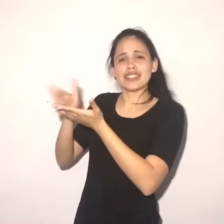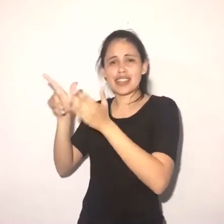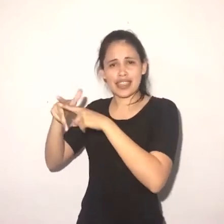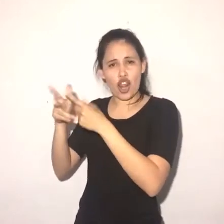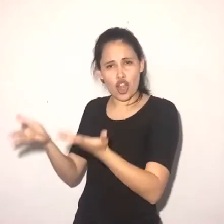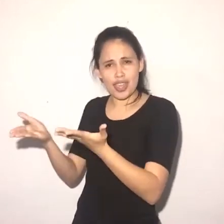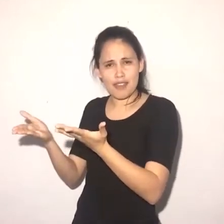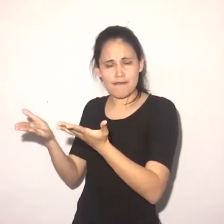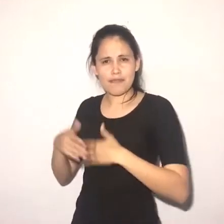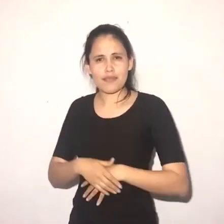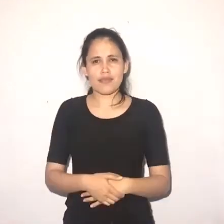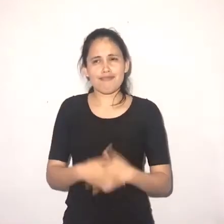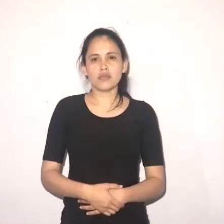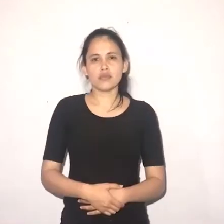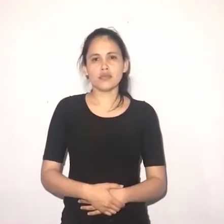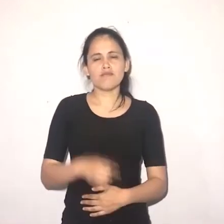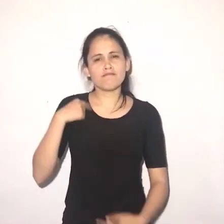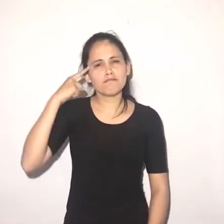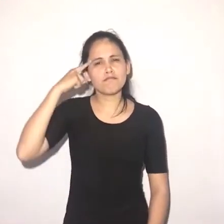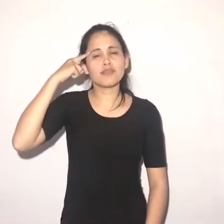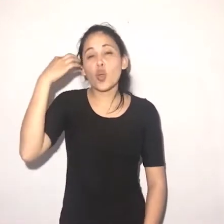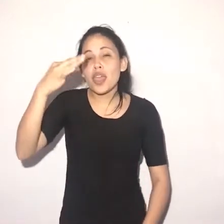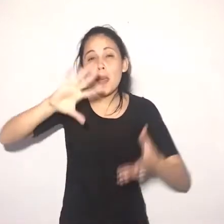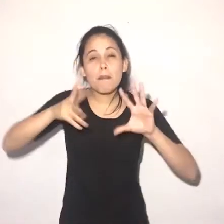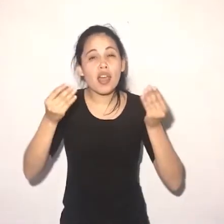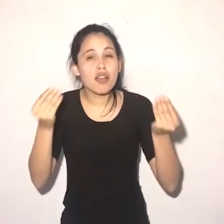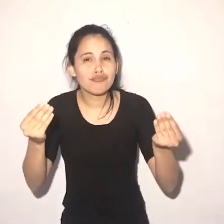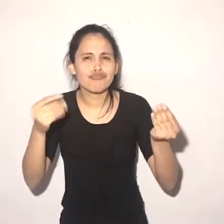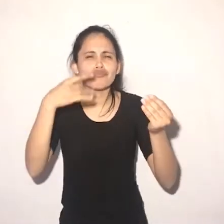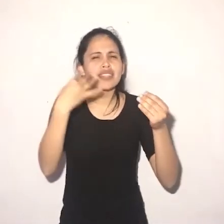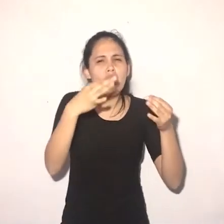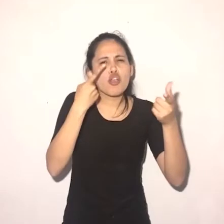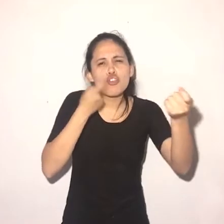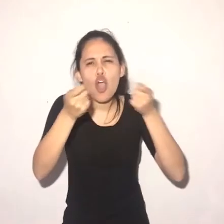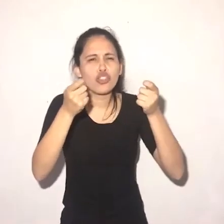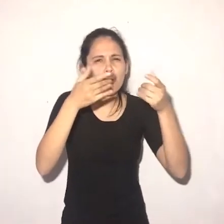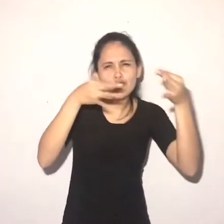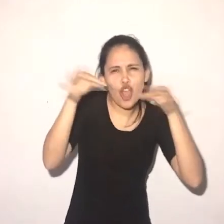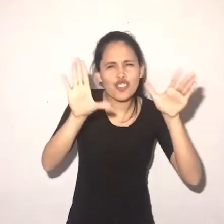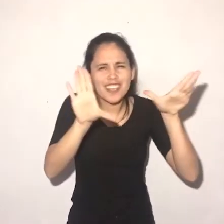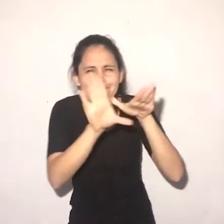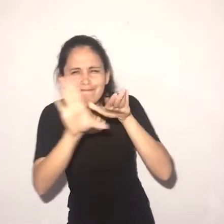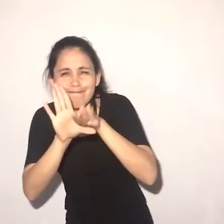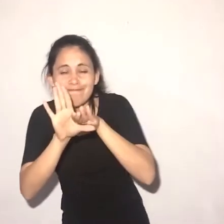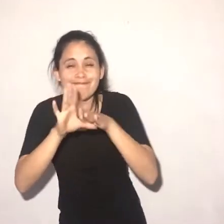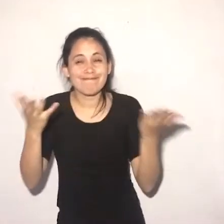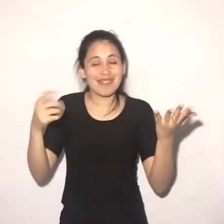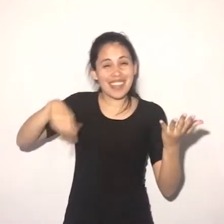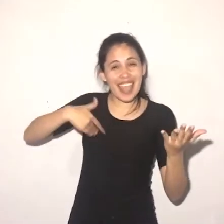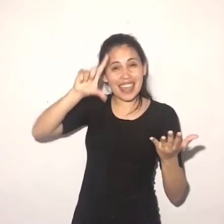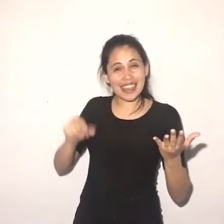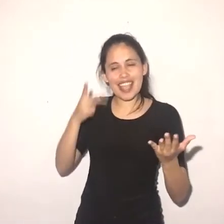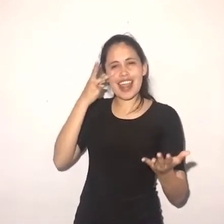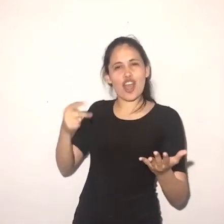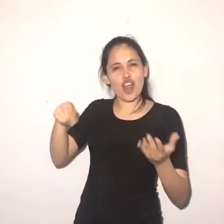manera, se me ocurre a mí, es teniendo niveles de control muy exhaustivos y hay que reconocer que en eso la Argentina no está a la vanguardia,